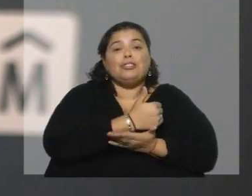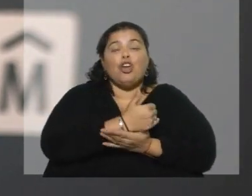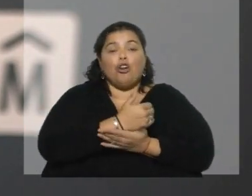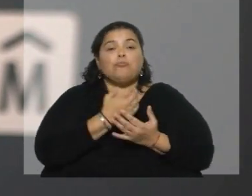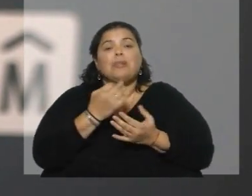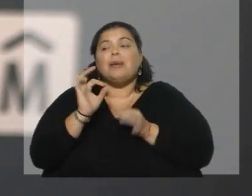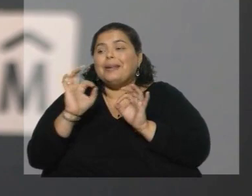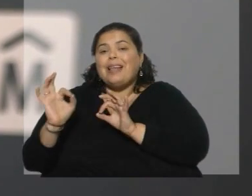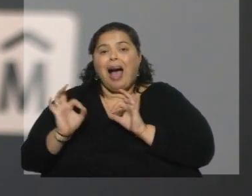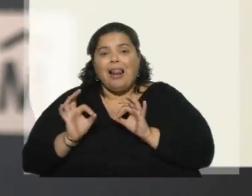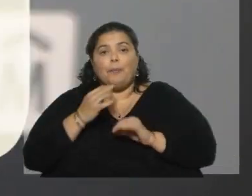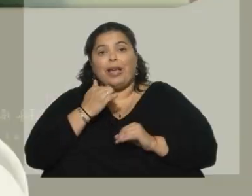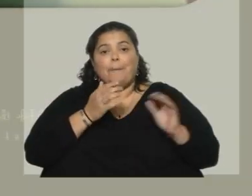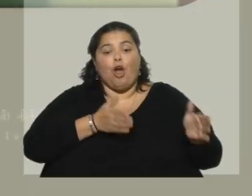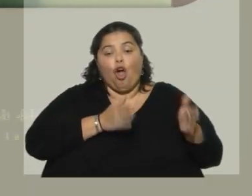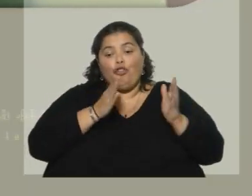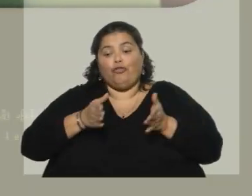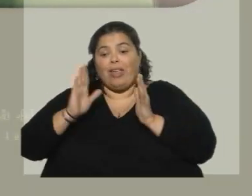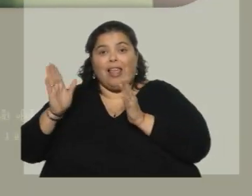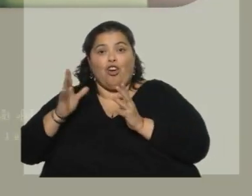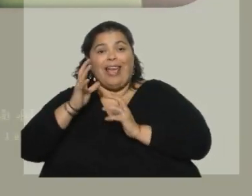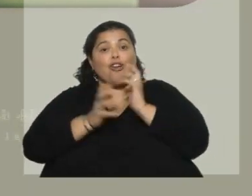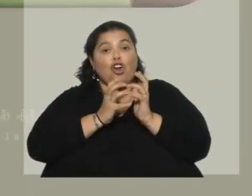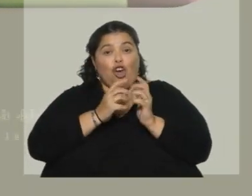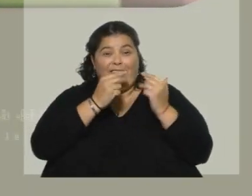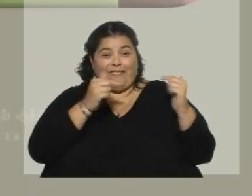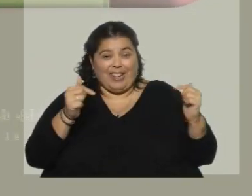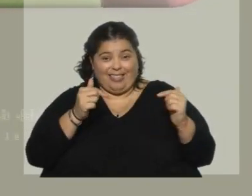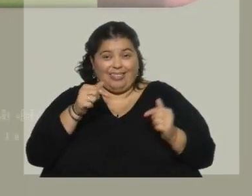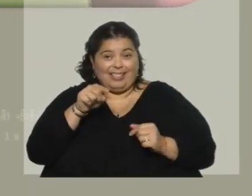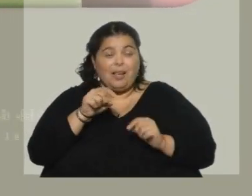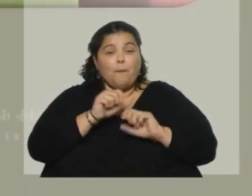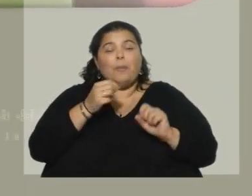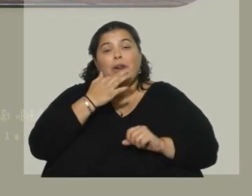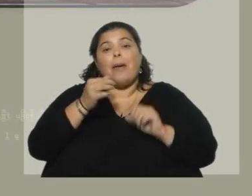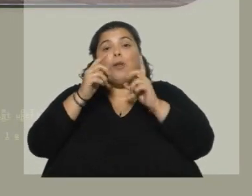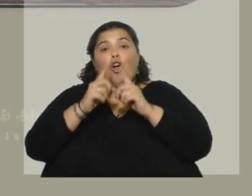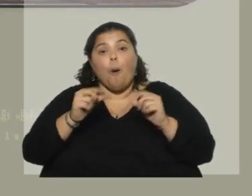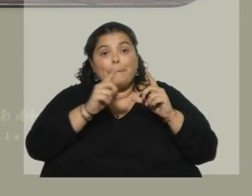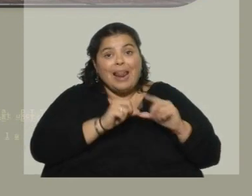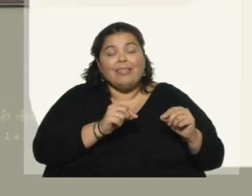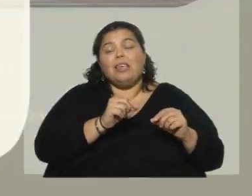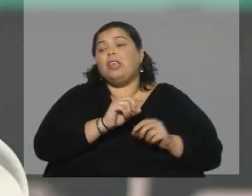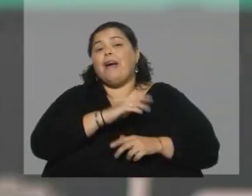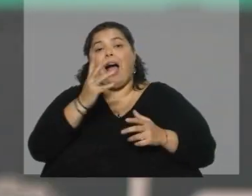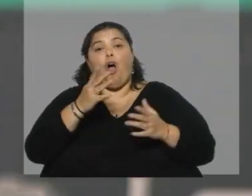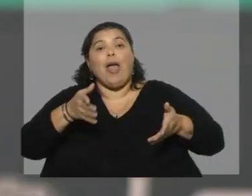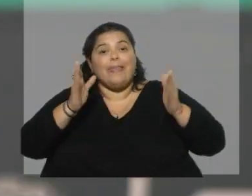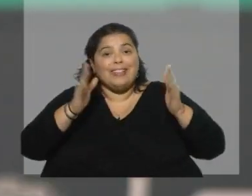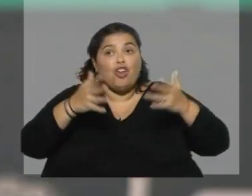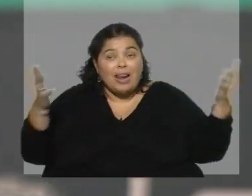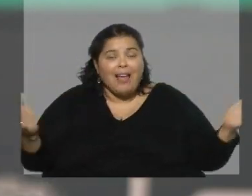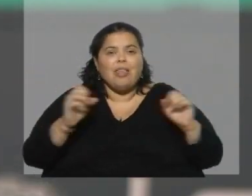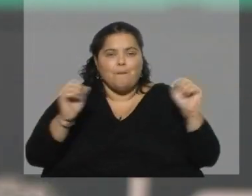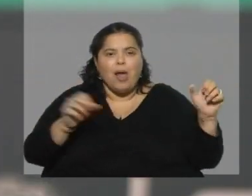contenedores plásticos, podemos tener una recolección en grandes cooperativas y grandes complejos, arriba de 20 unidades, tanto residuos